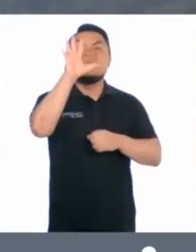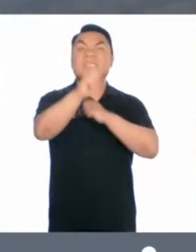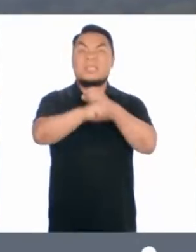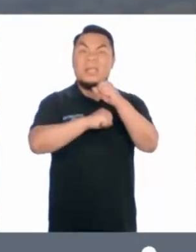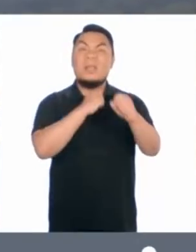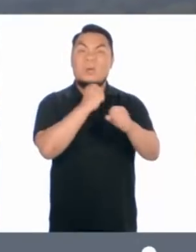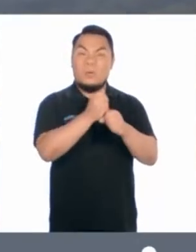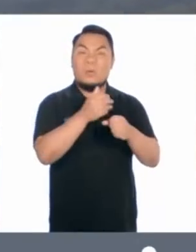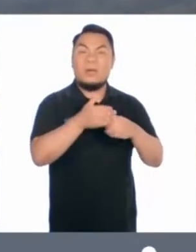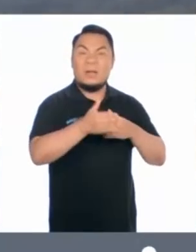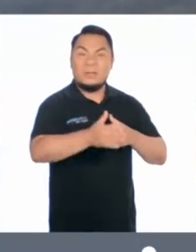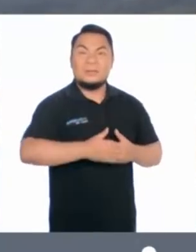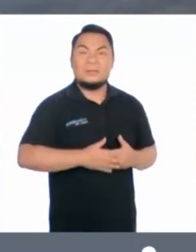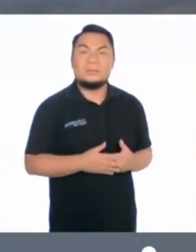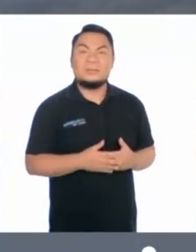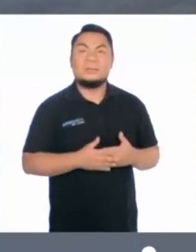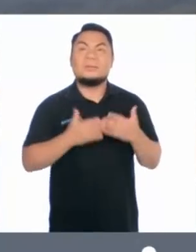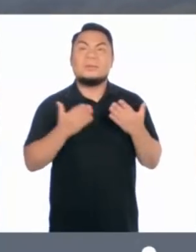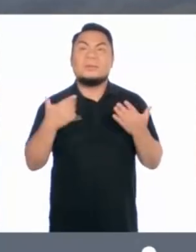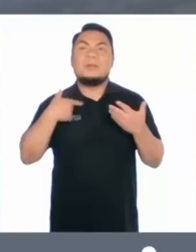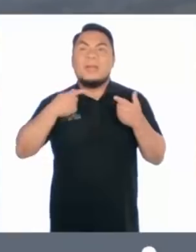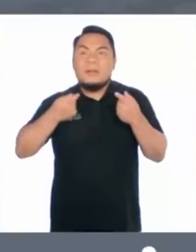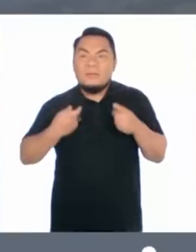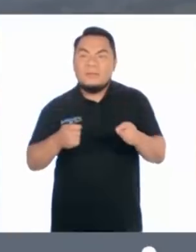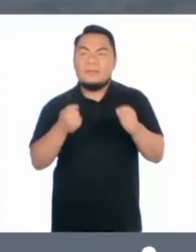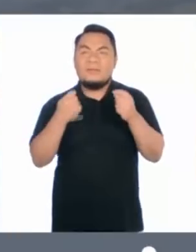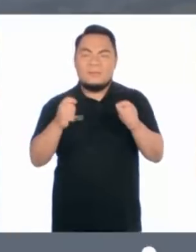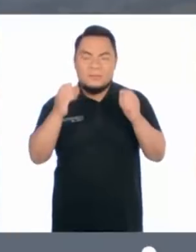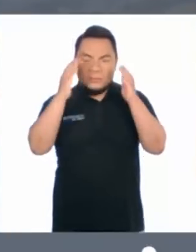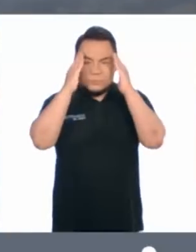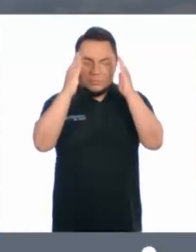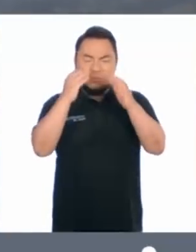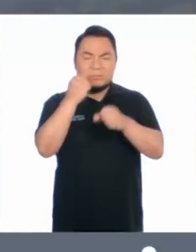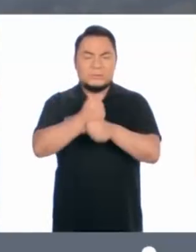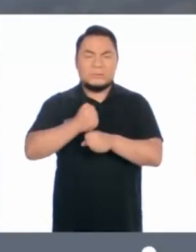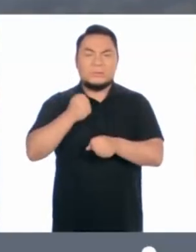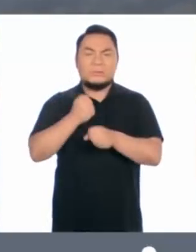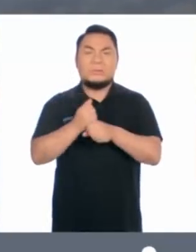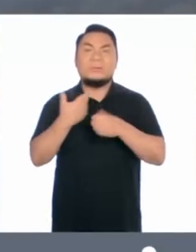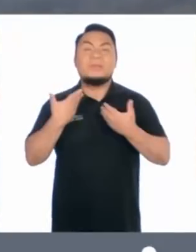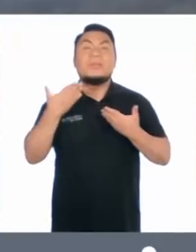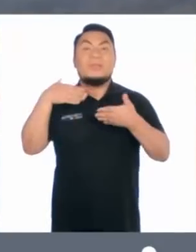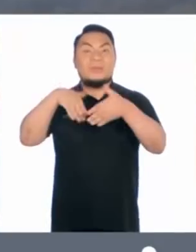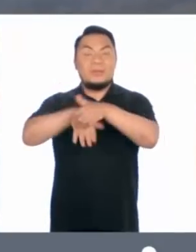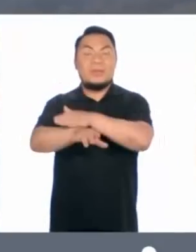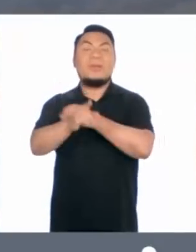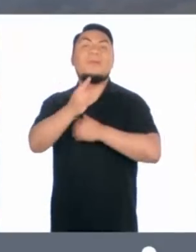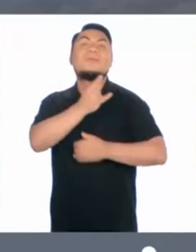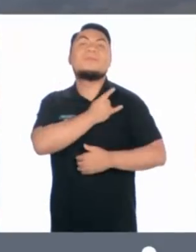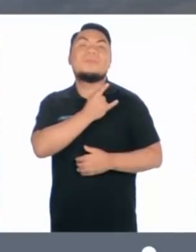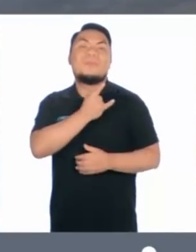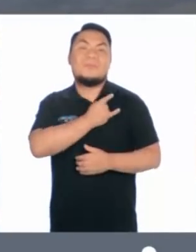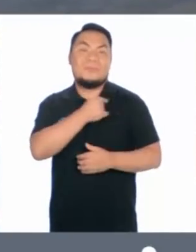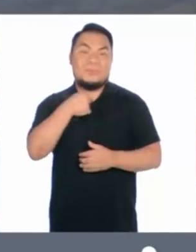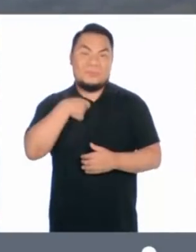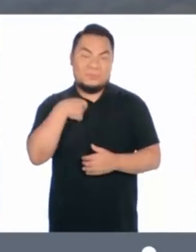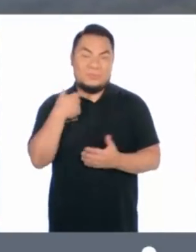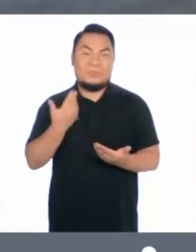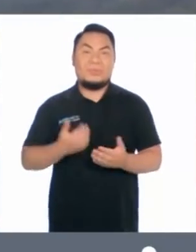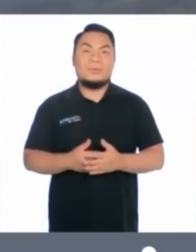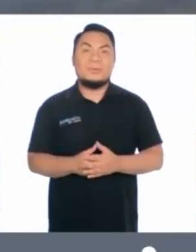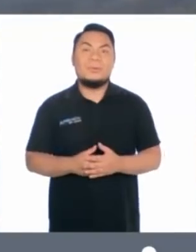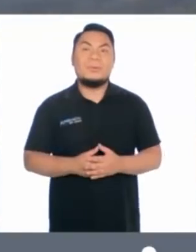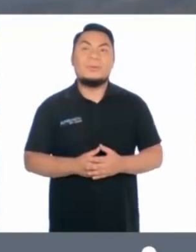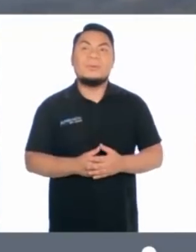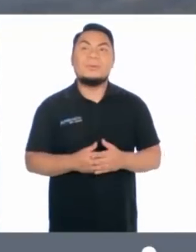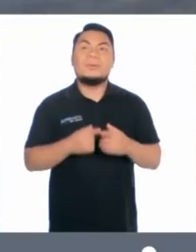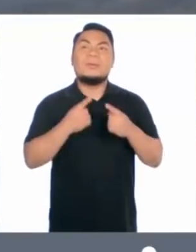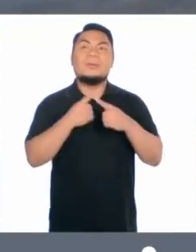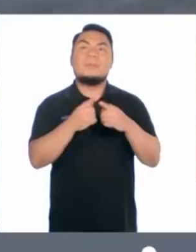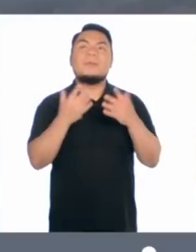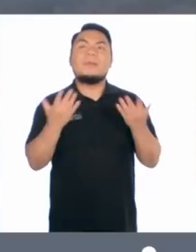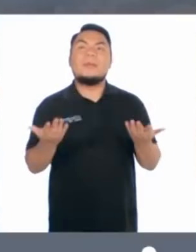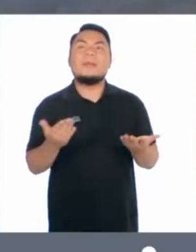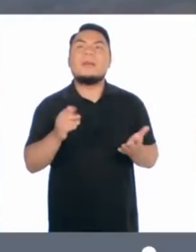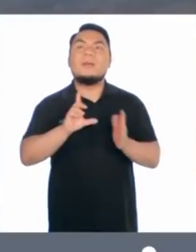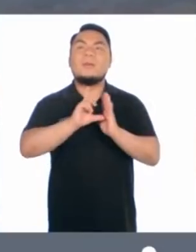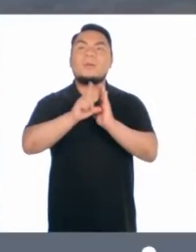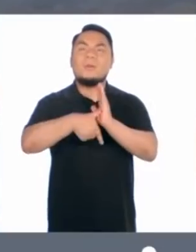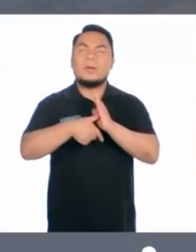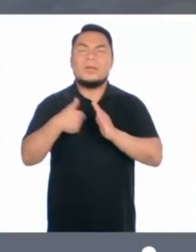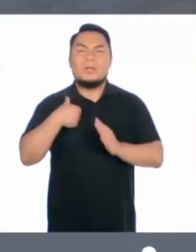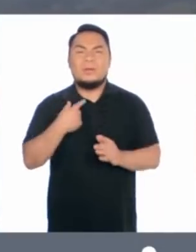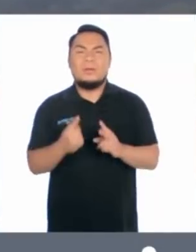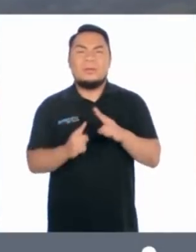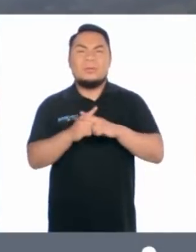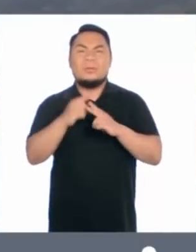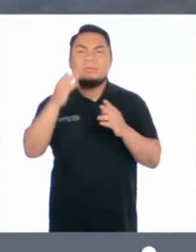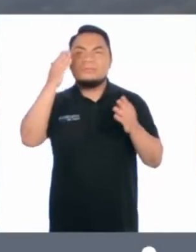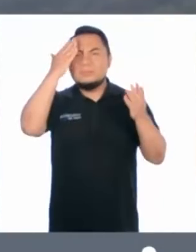por cinco años. Con mi esfuerzo y dedicación logré ingresar a la universidad. Cuando me quedaba a casa